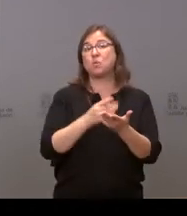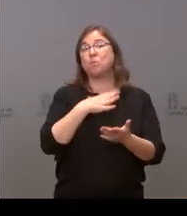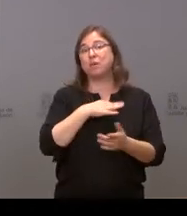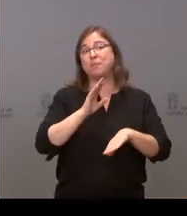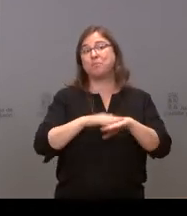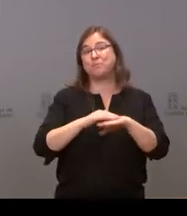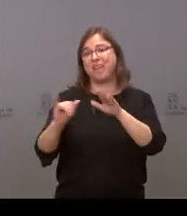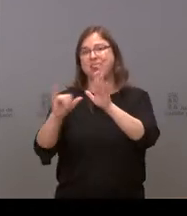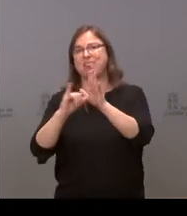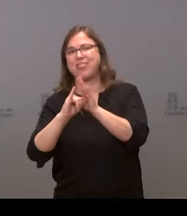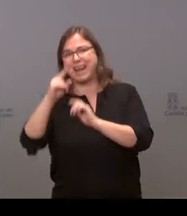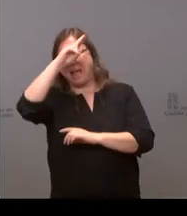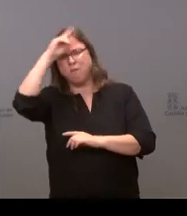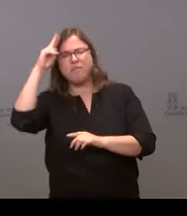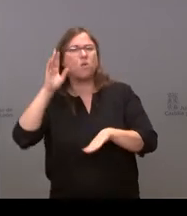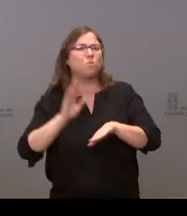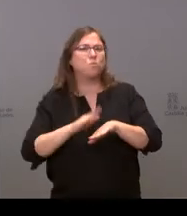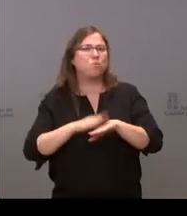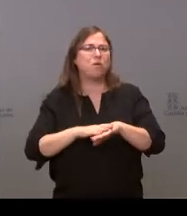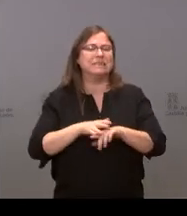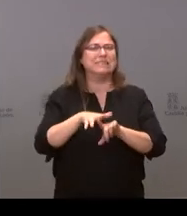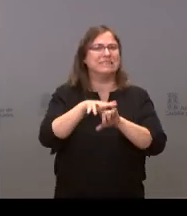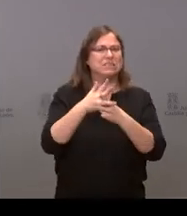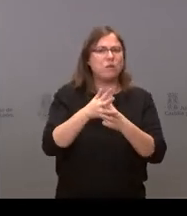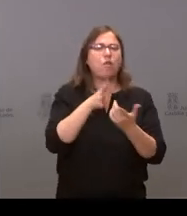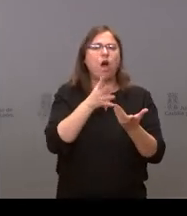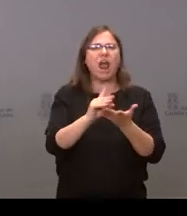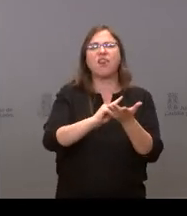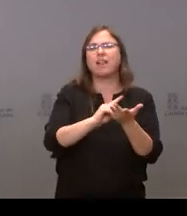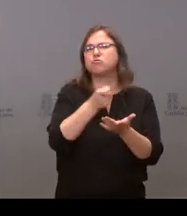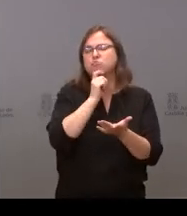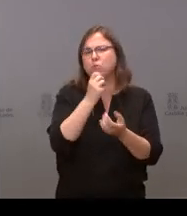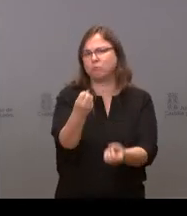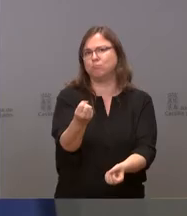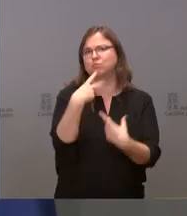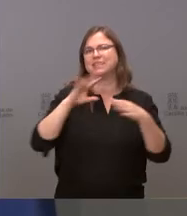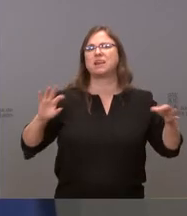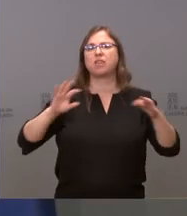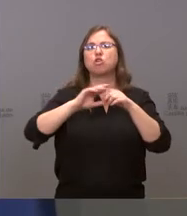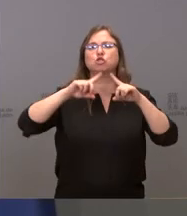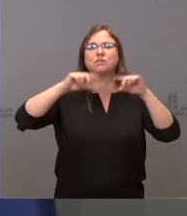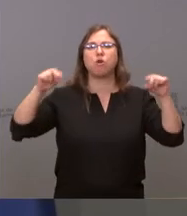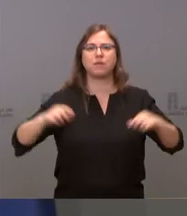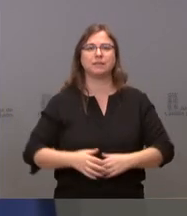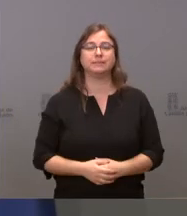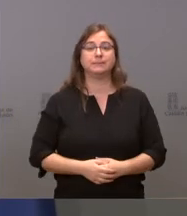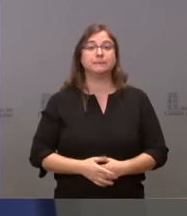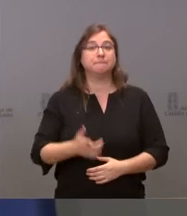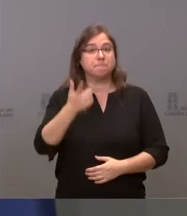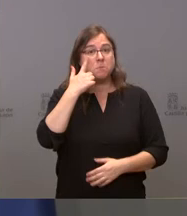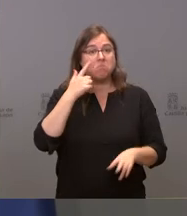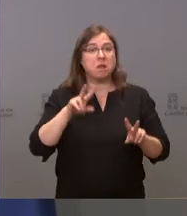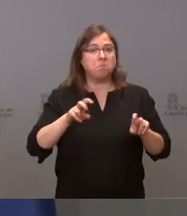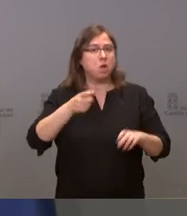Madrid o qué cifras y qué conceptos manejan. Bueno, en principio no